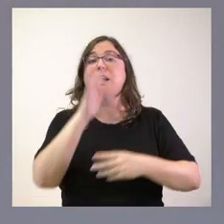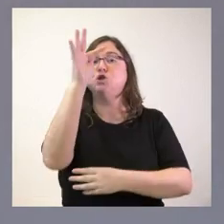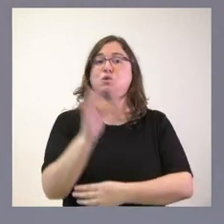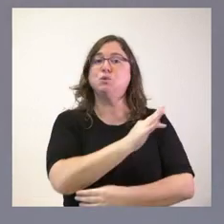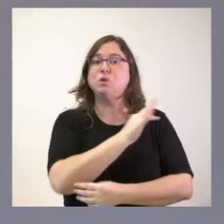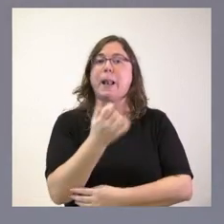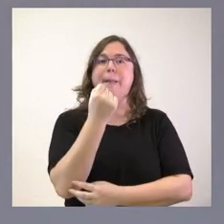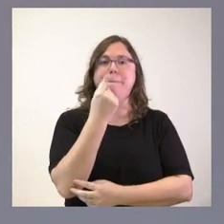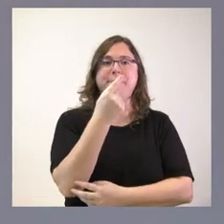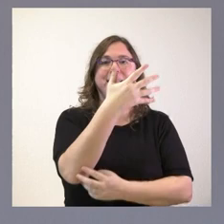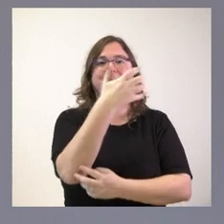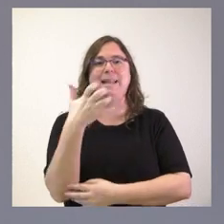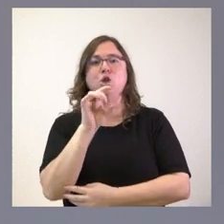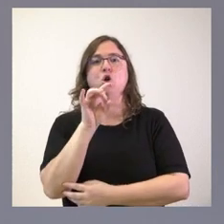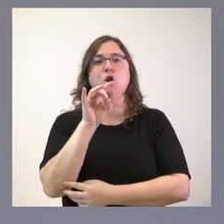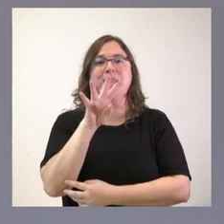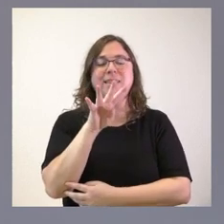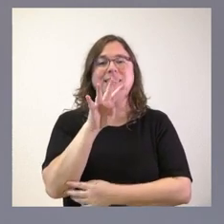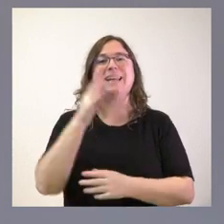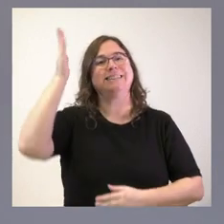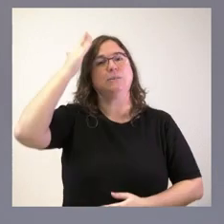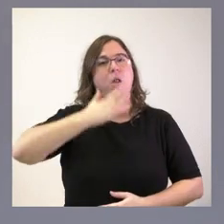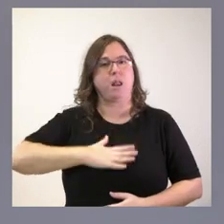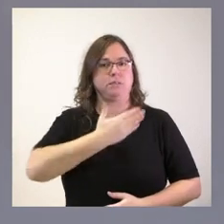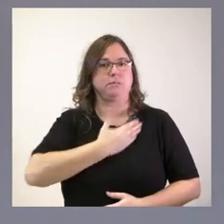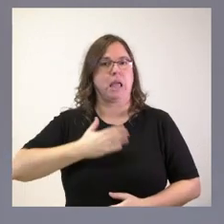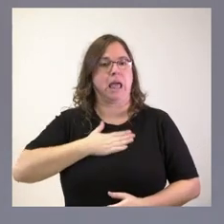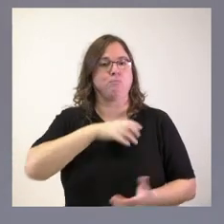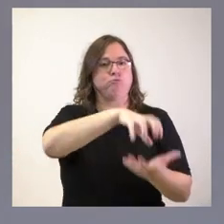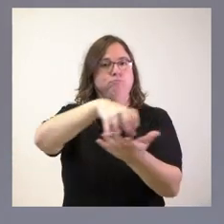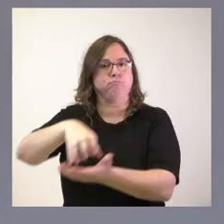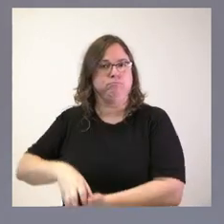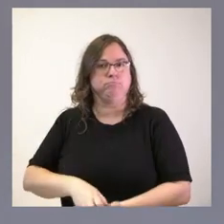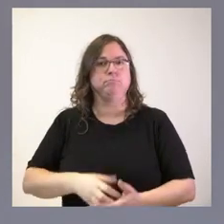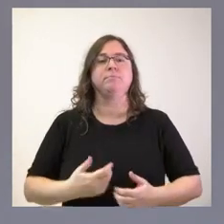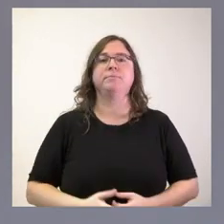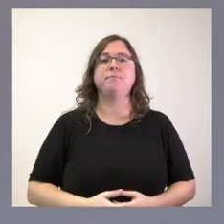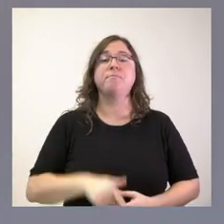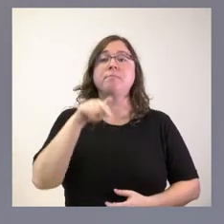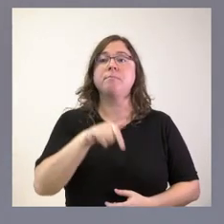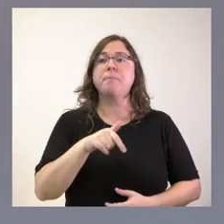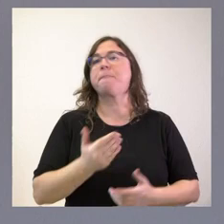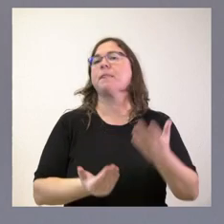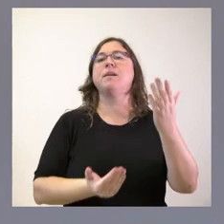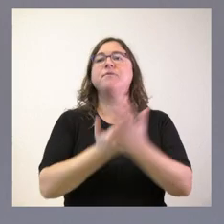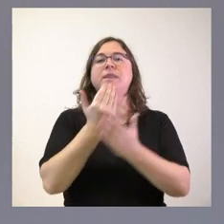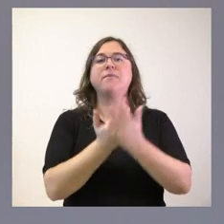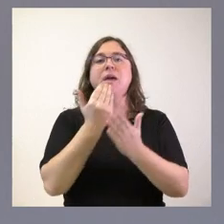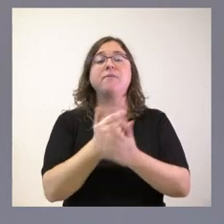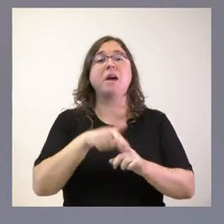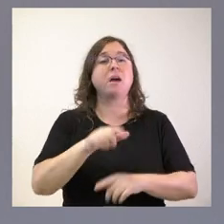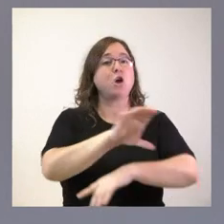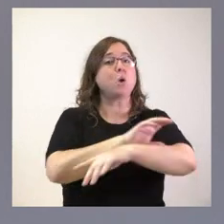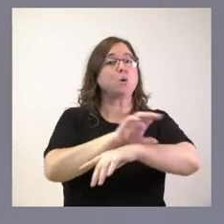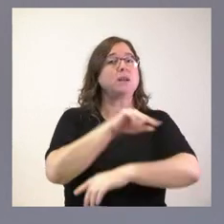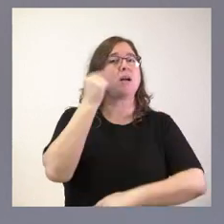de 1.515 titulares de explotaciones. Y con el paso de estos días, la consejería también ha identificado